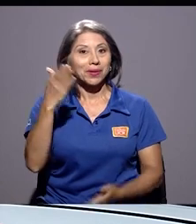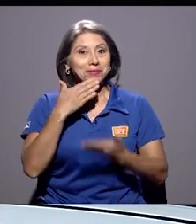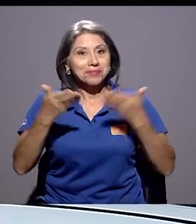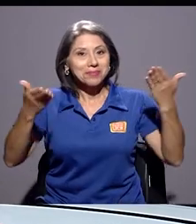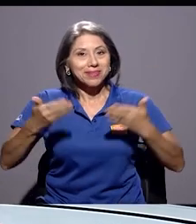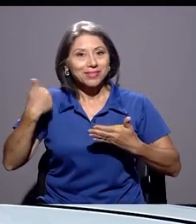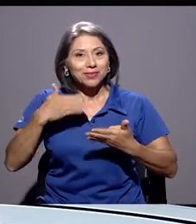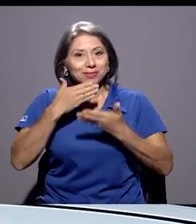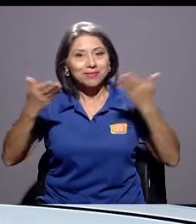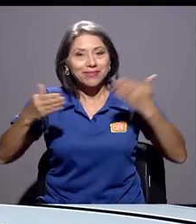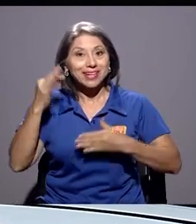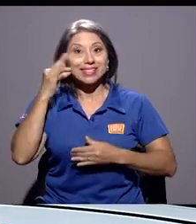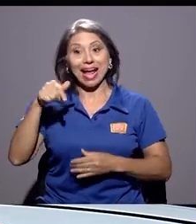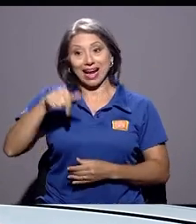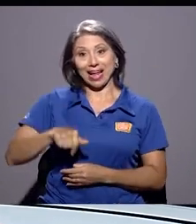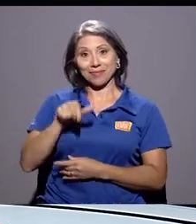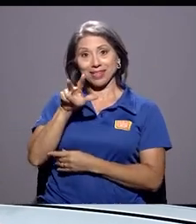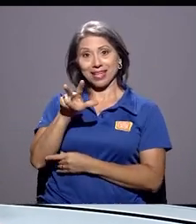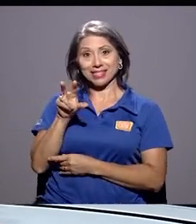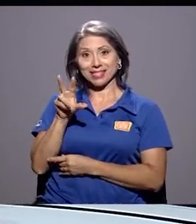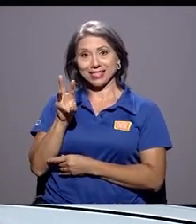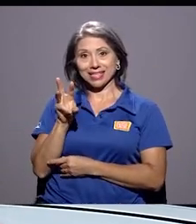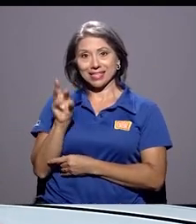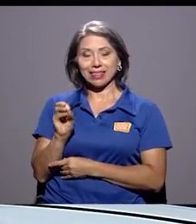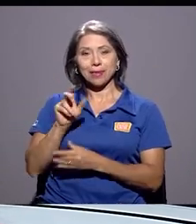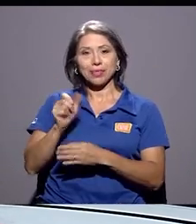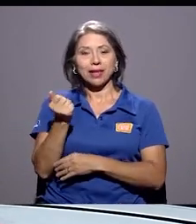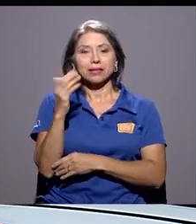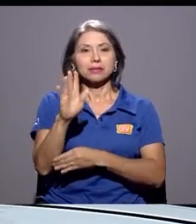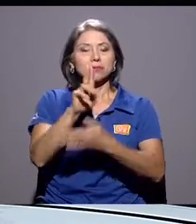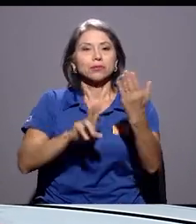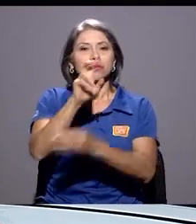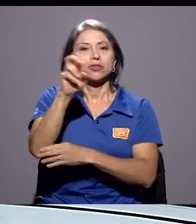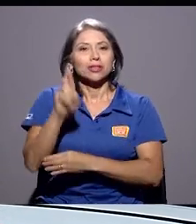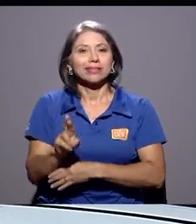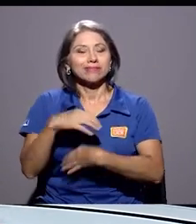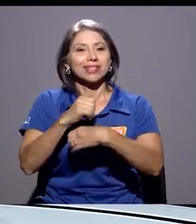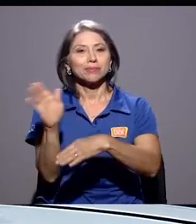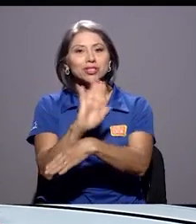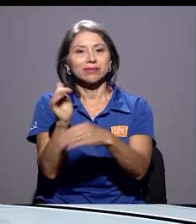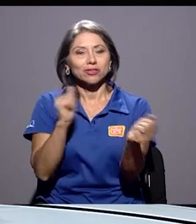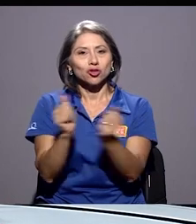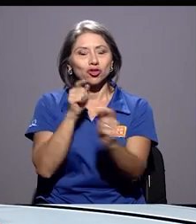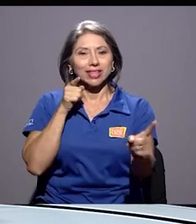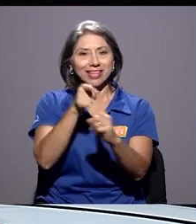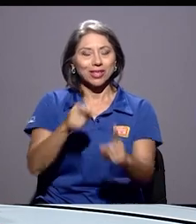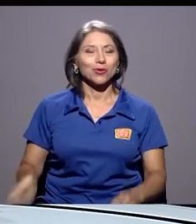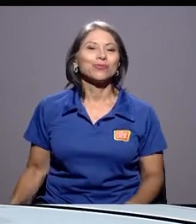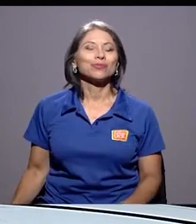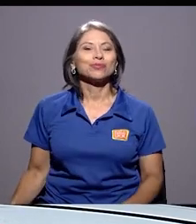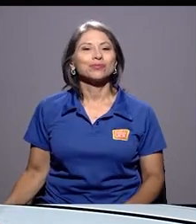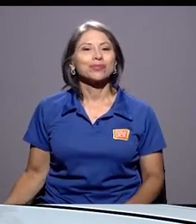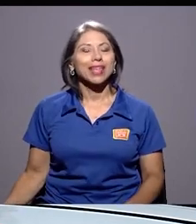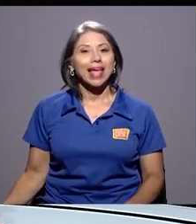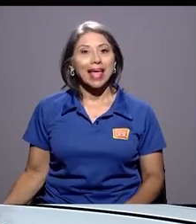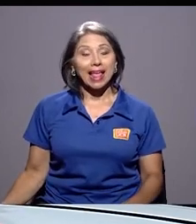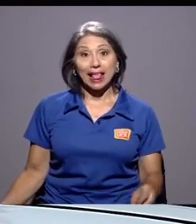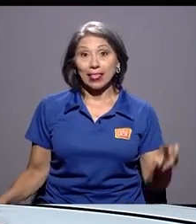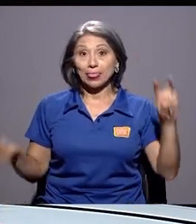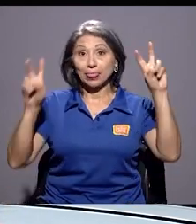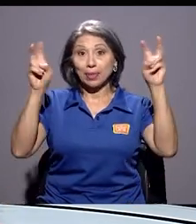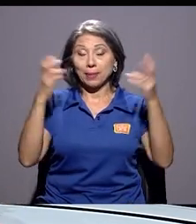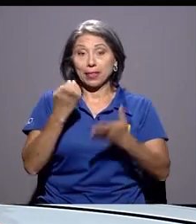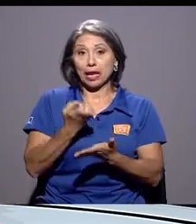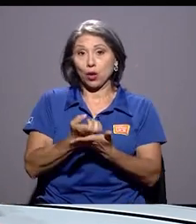Hola, bienvenidos y bienvenidas acá a 360 en el canal 15 de la Universidad de Costa Rica, donde hacemos televisión con sentido. El tema de la